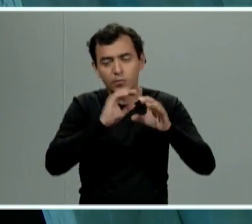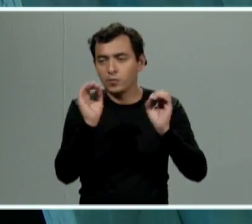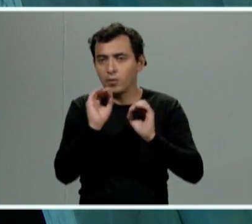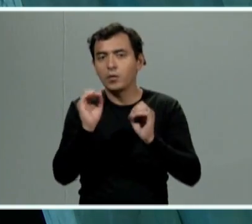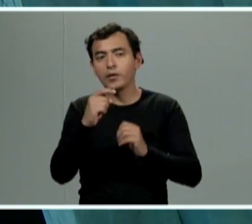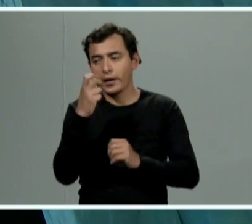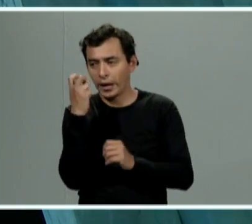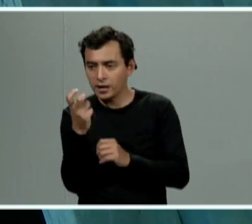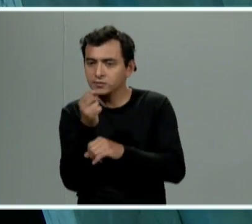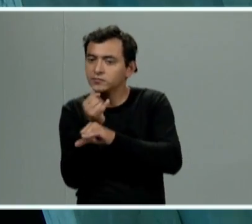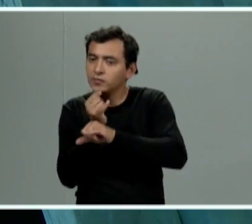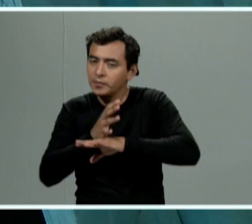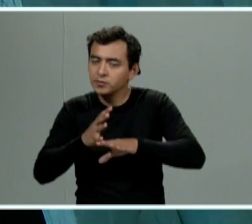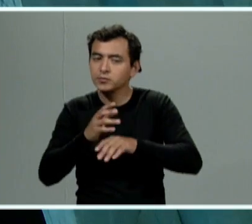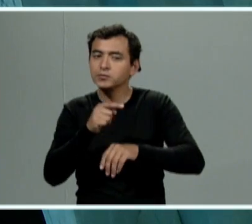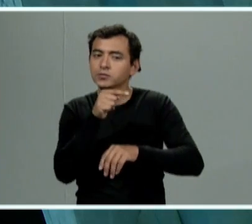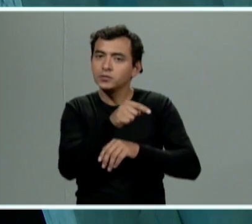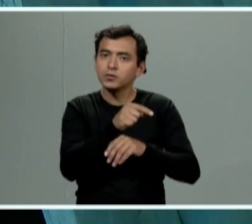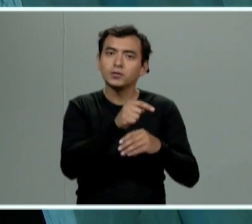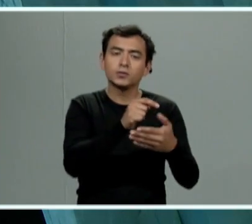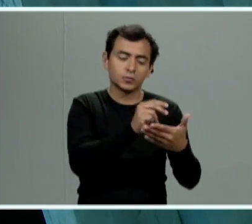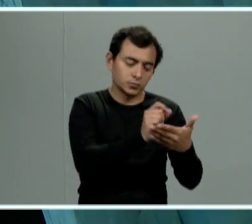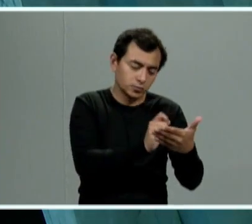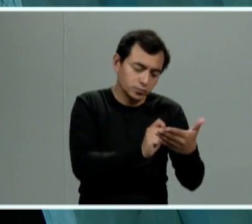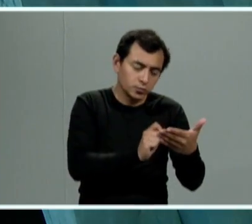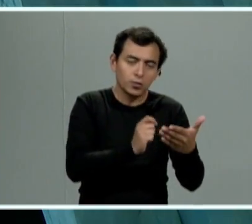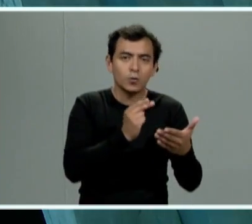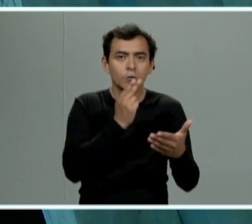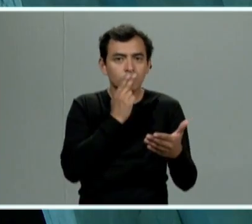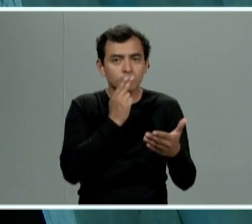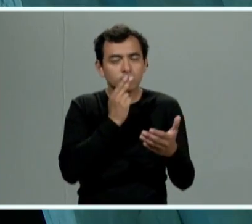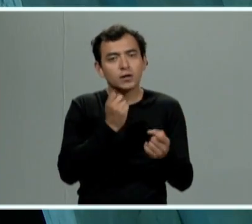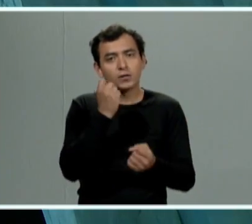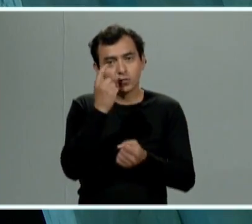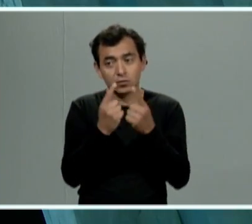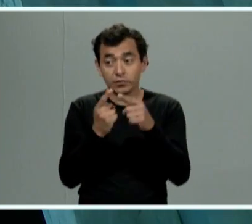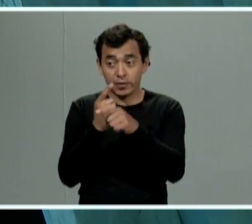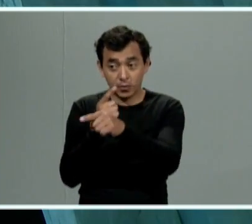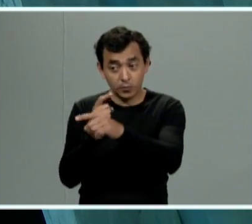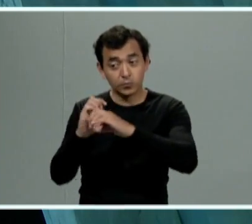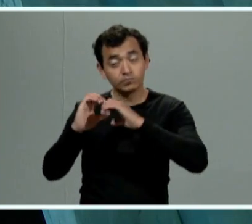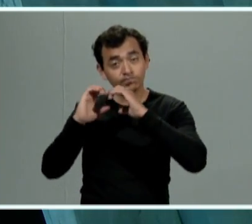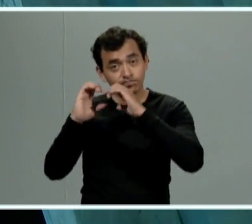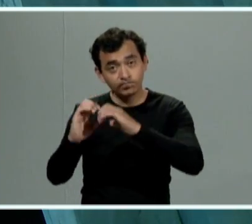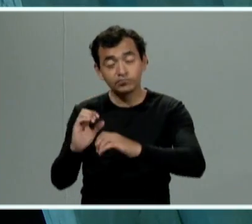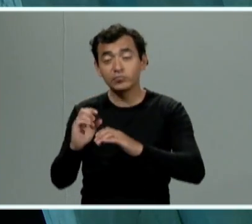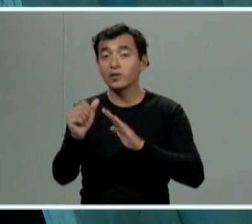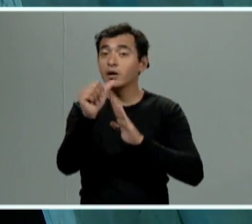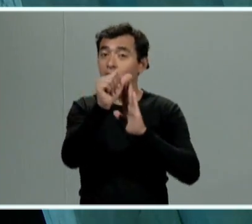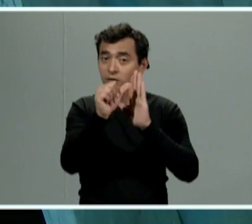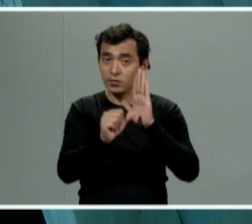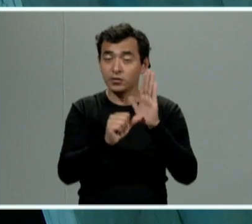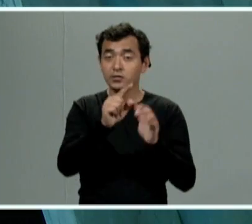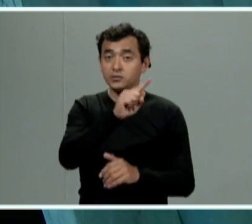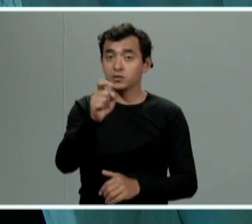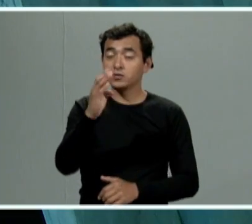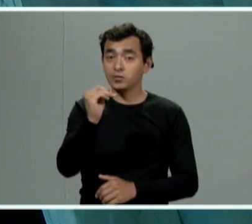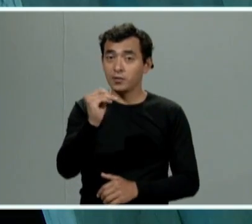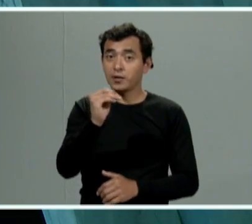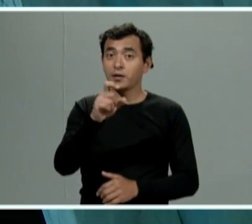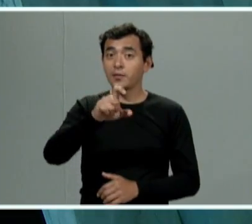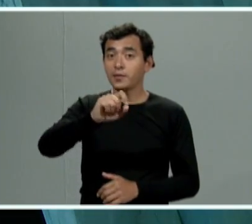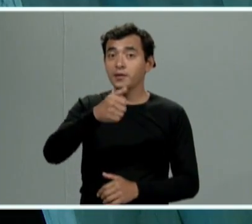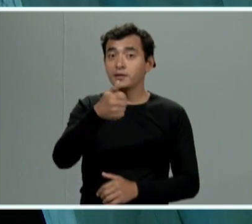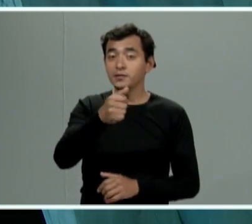pero desde ese momento por ejemplo a la víctima se le resguarda su identidad porque el artículo 109 fracción 26 del código